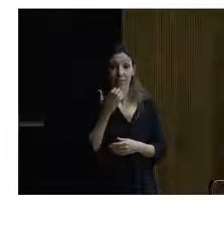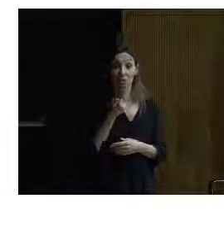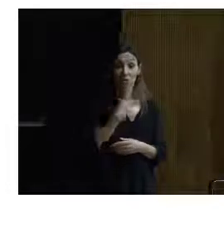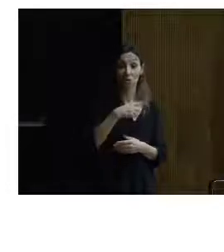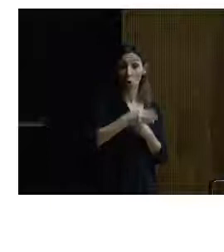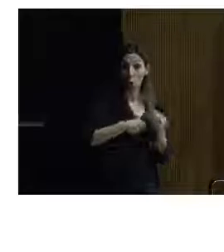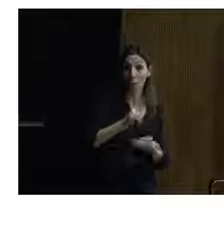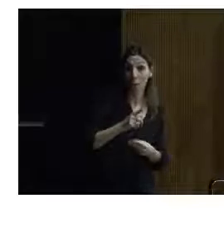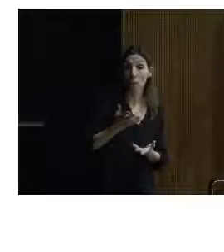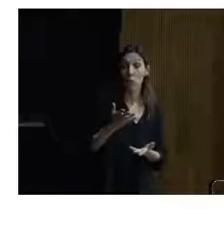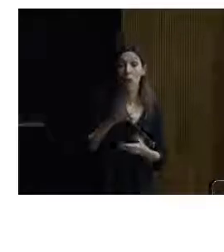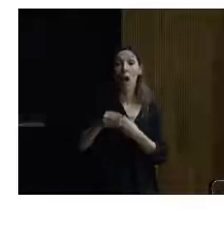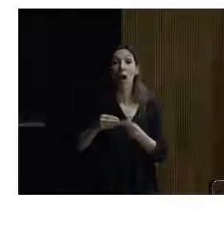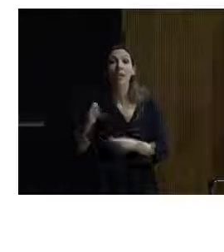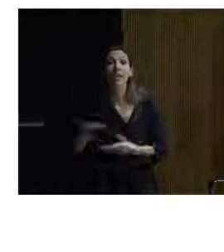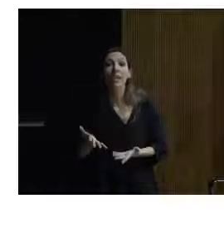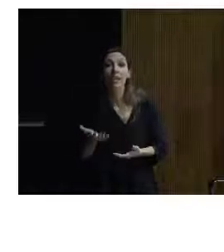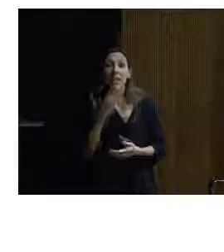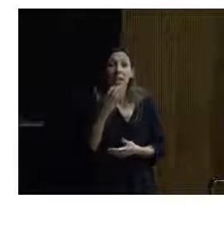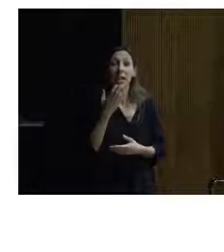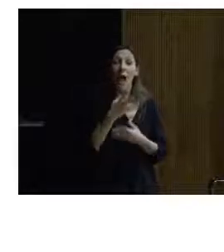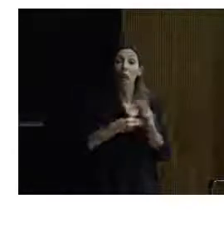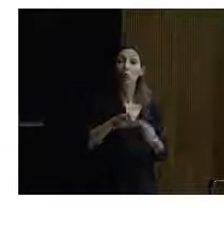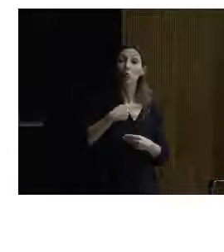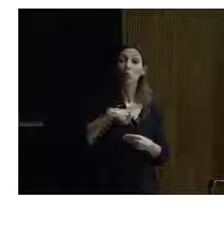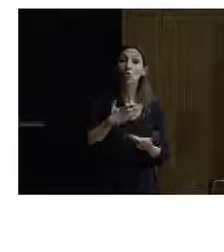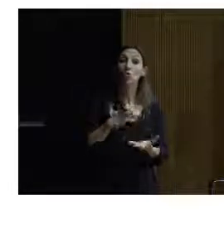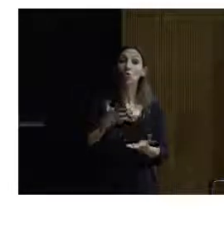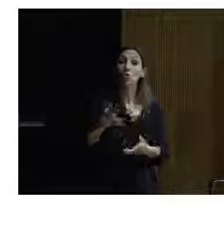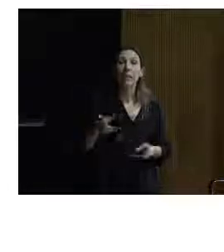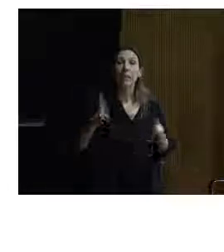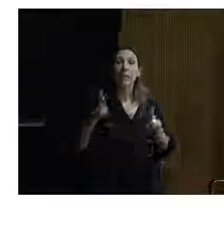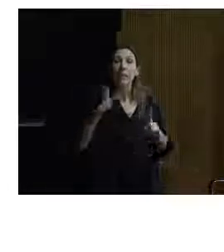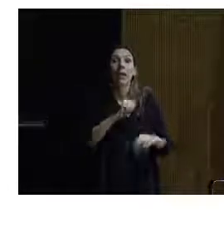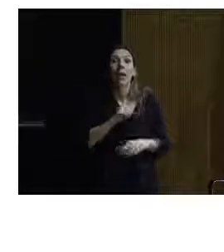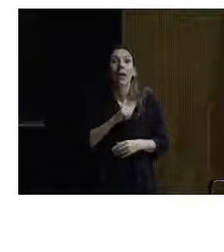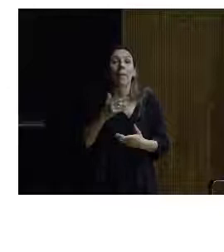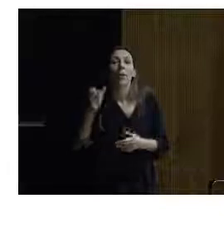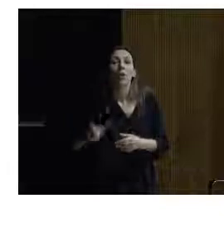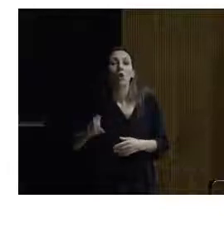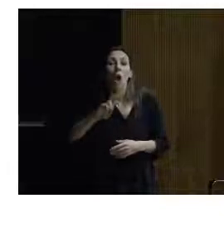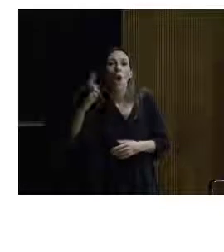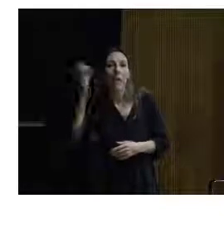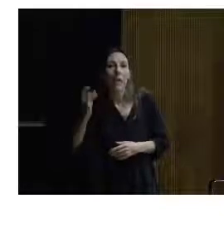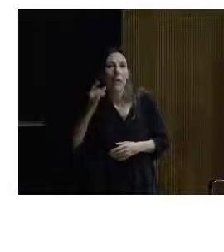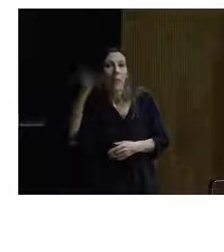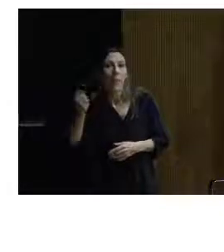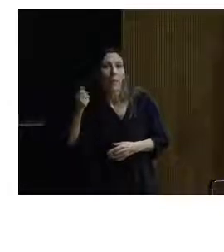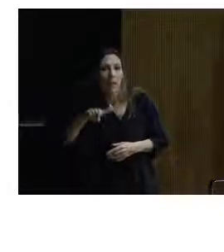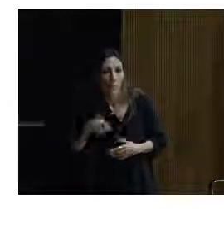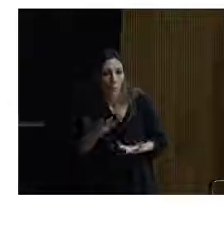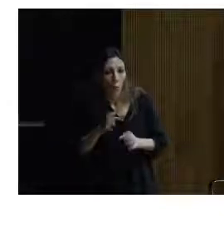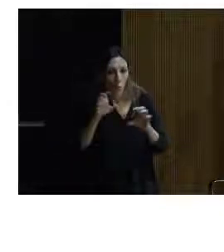lo hace? Y si lo hacemos nosotros, yo espero que a alguien se le ocurra algo parecido. El mueble se adapta